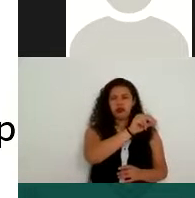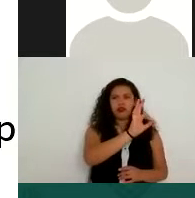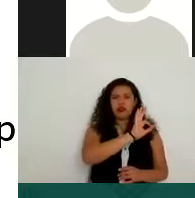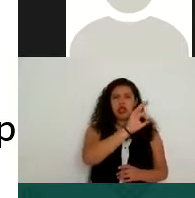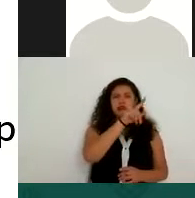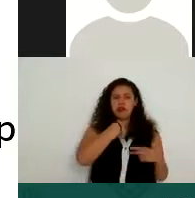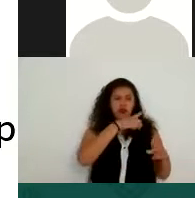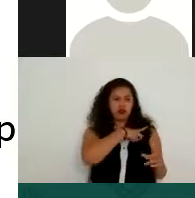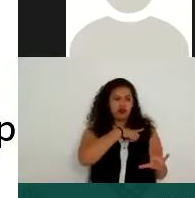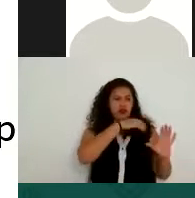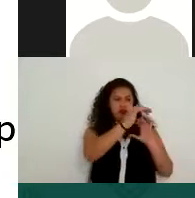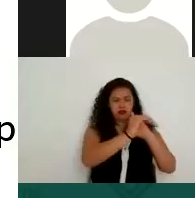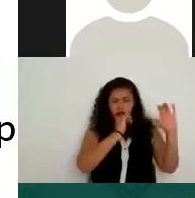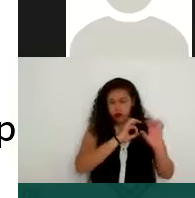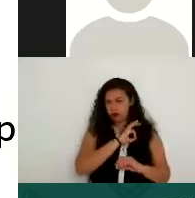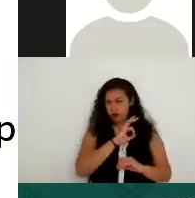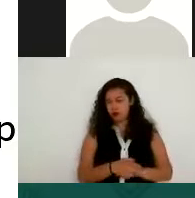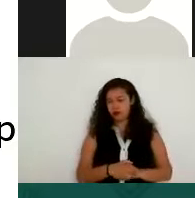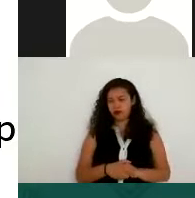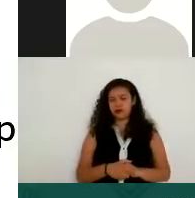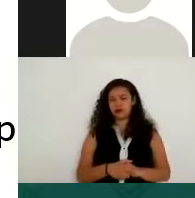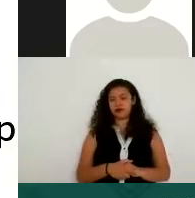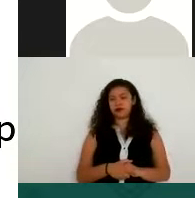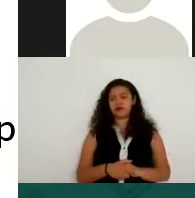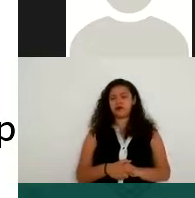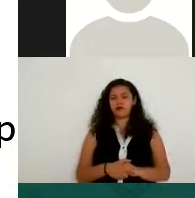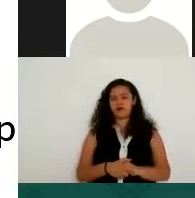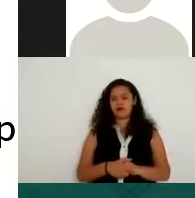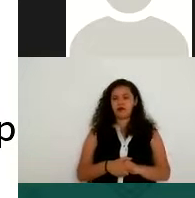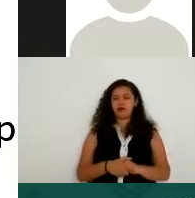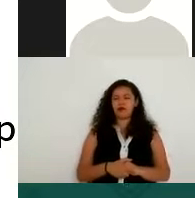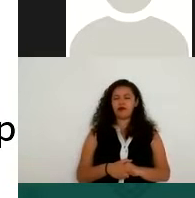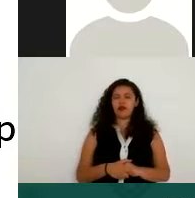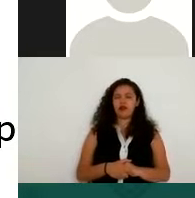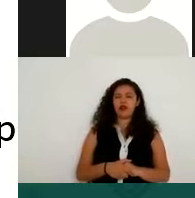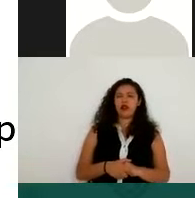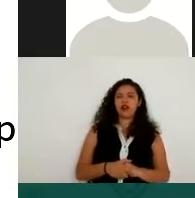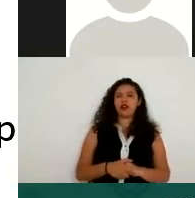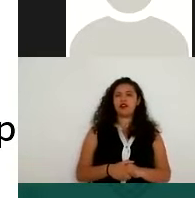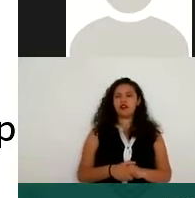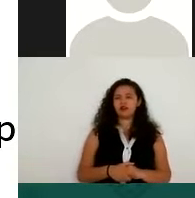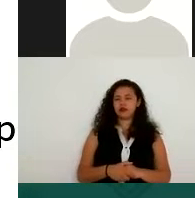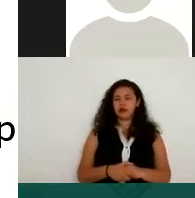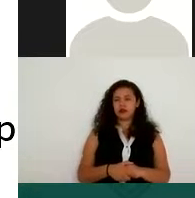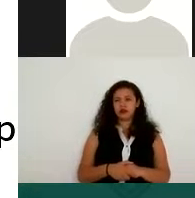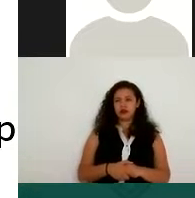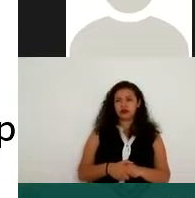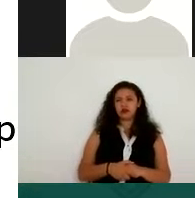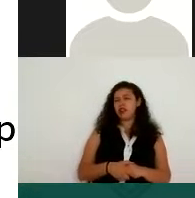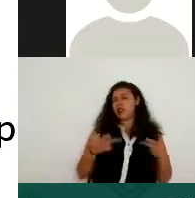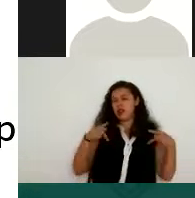inclusión laboral, pero él lo está proporcionando. Si la persona te lo está dando